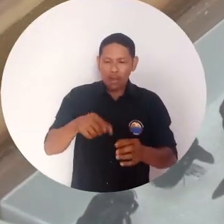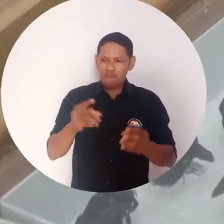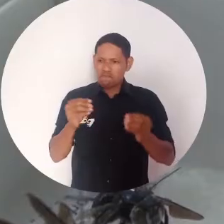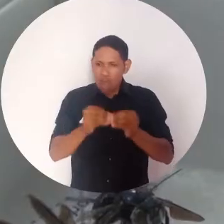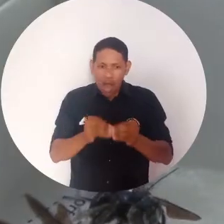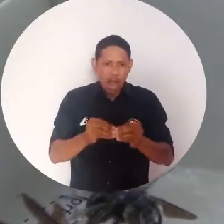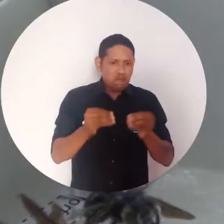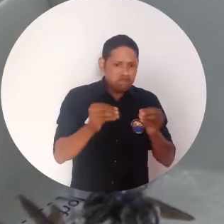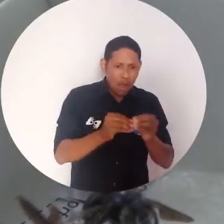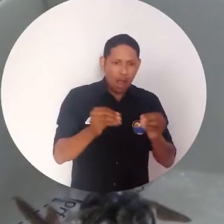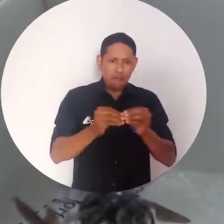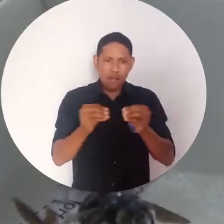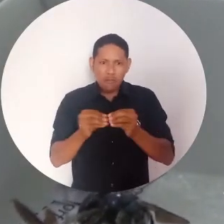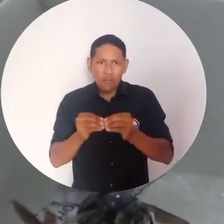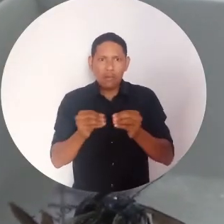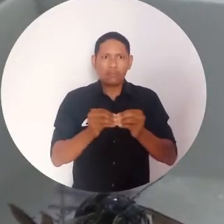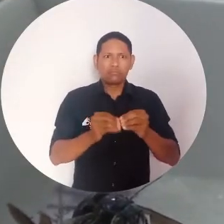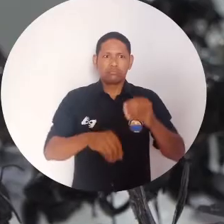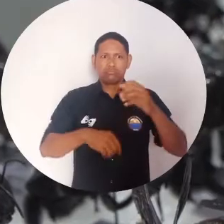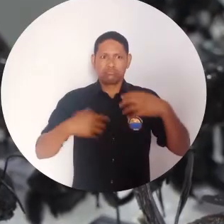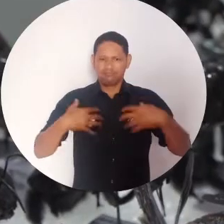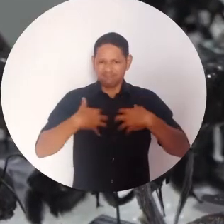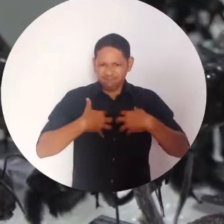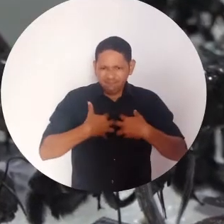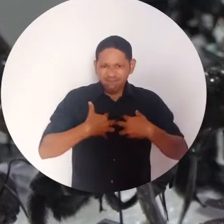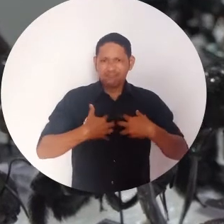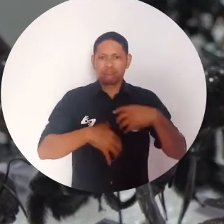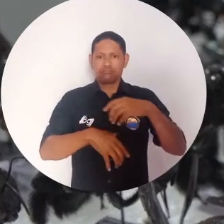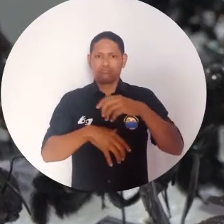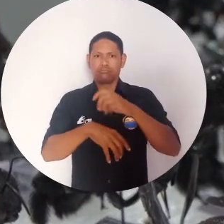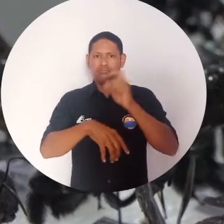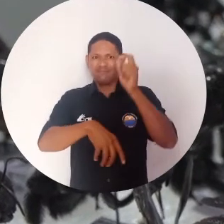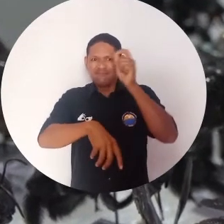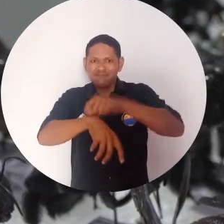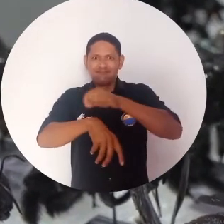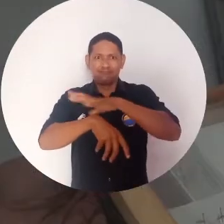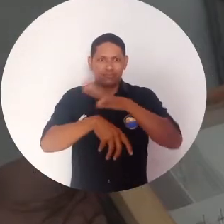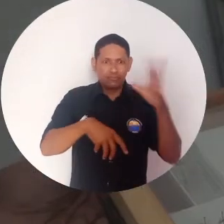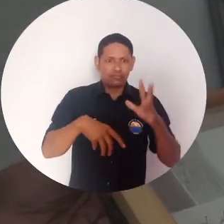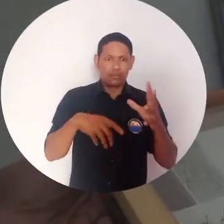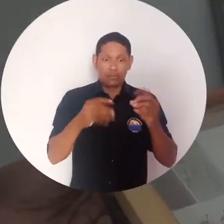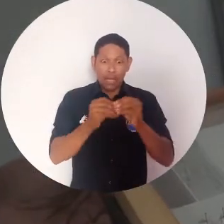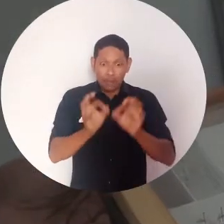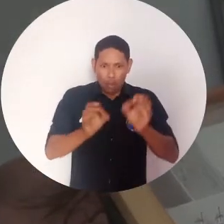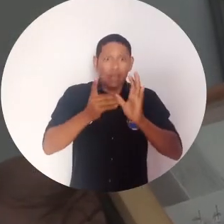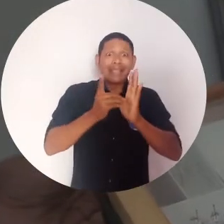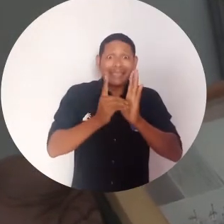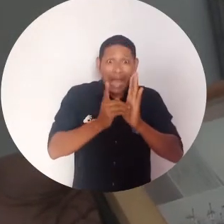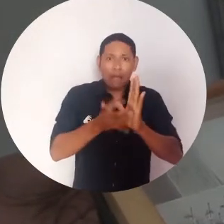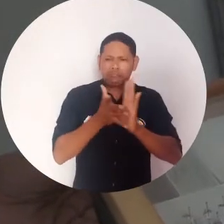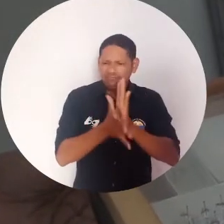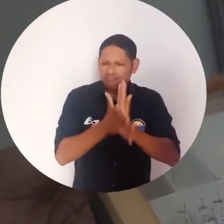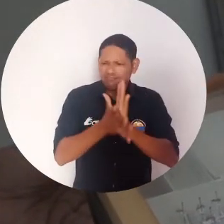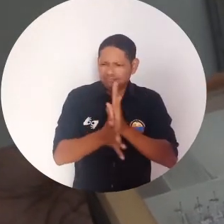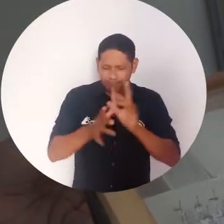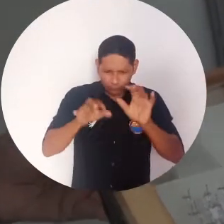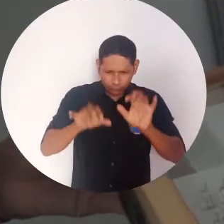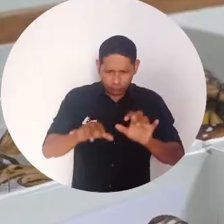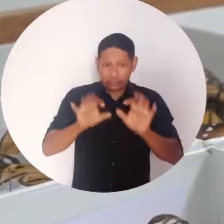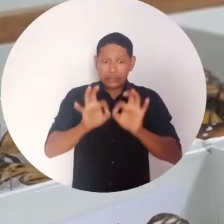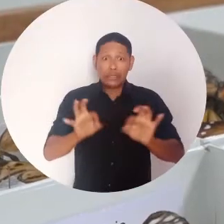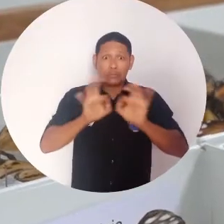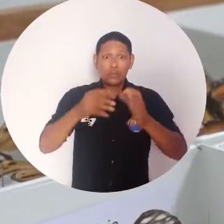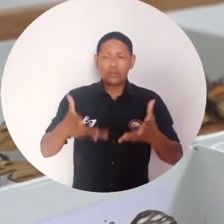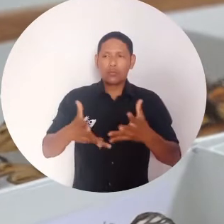biológicas tenemos una gran colección entomológica y cada uno de esos especímenes tiene una información asociada que es muy importante para los tomadores de